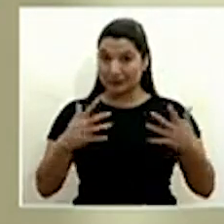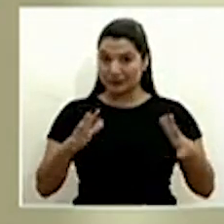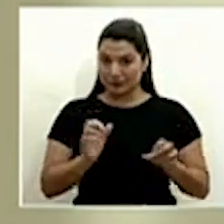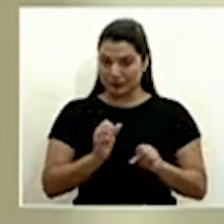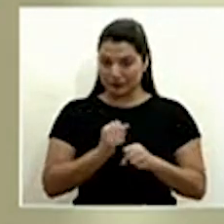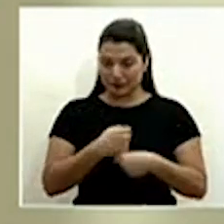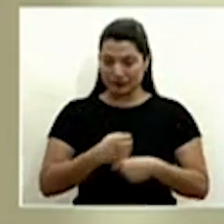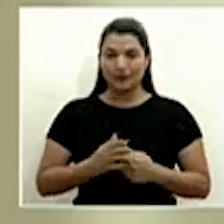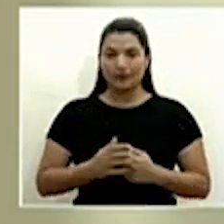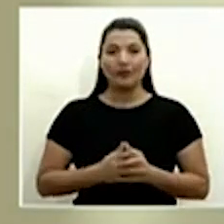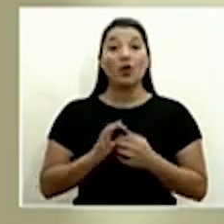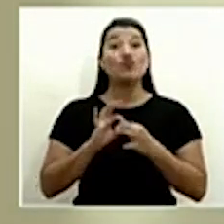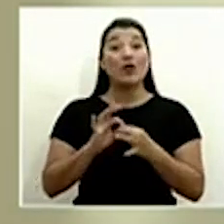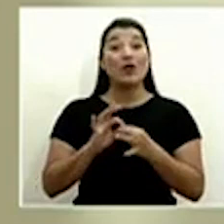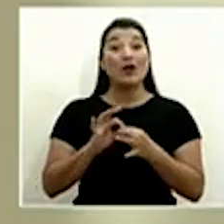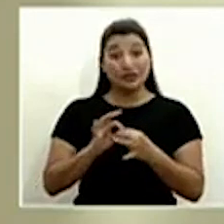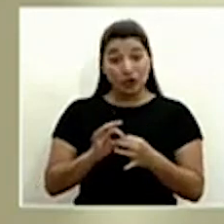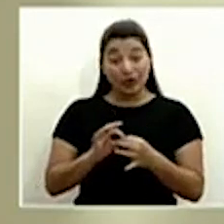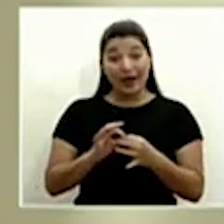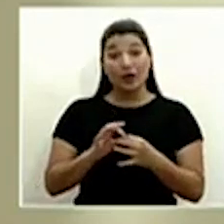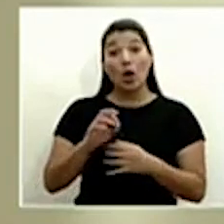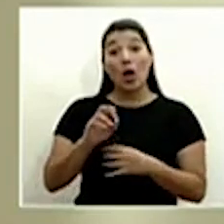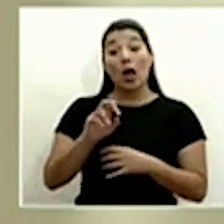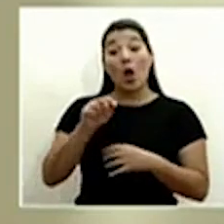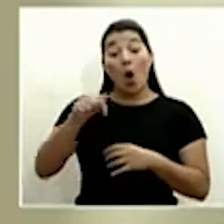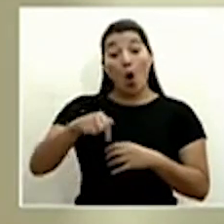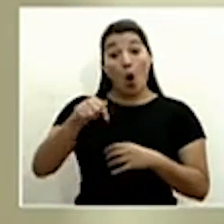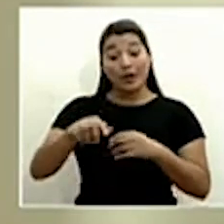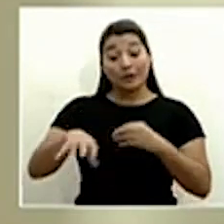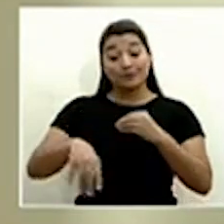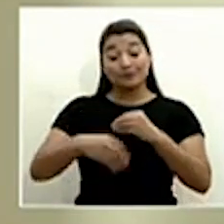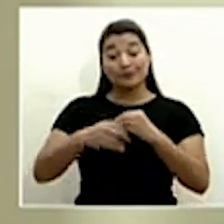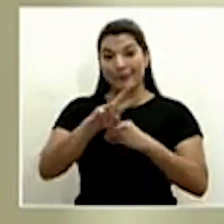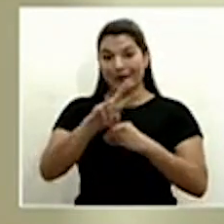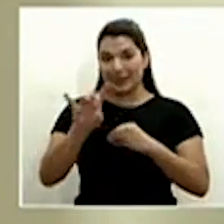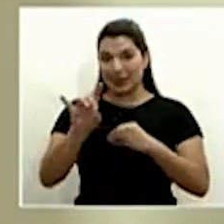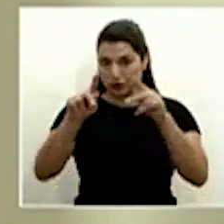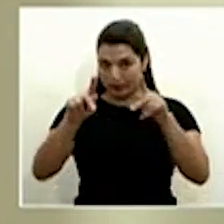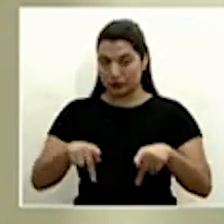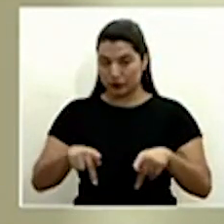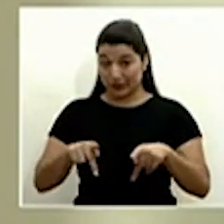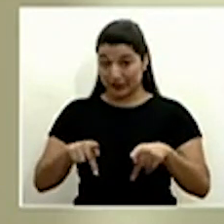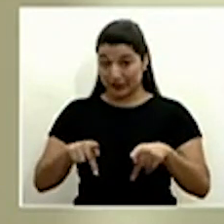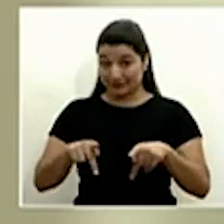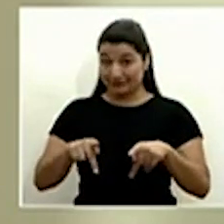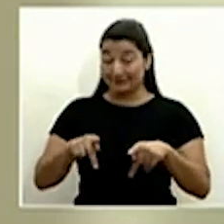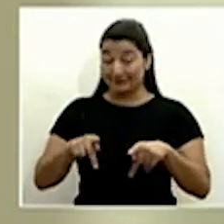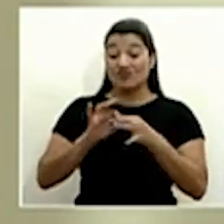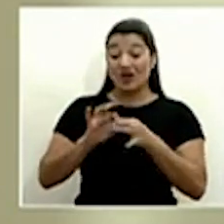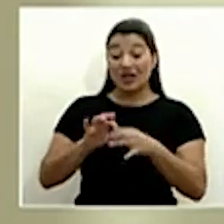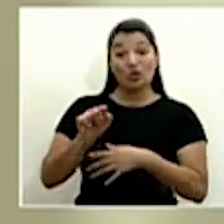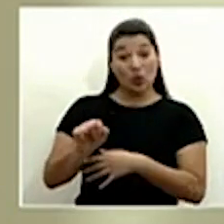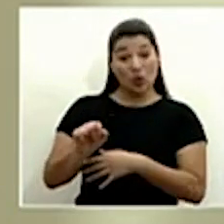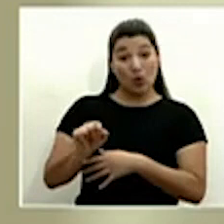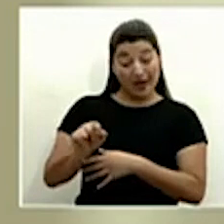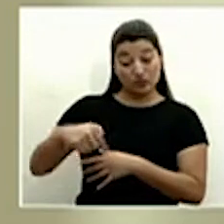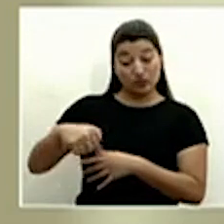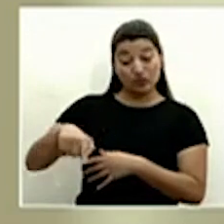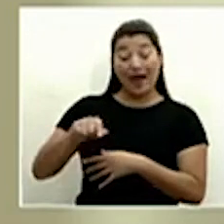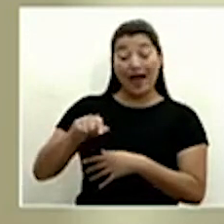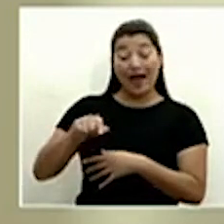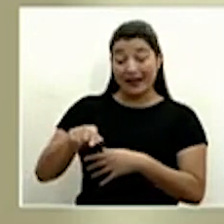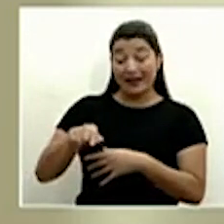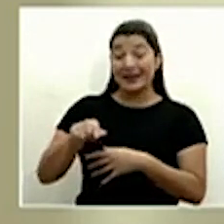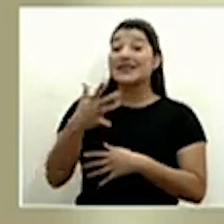Con respecto a estos 28 casos nuevos, es importante indicar que 18 de